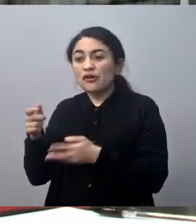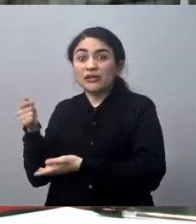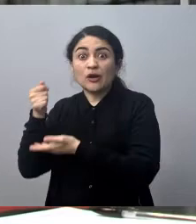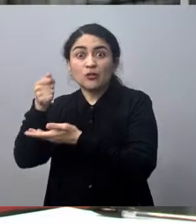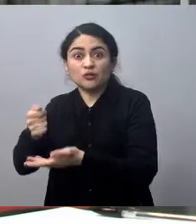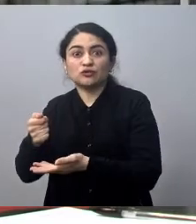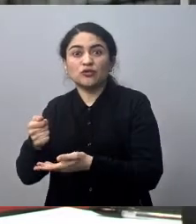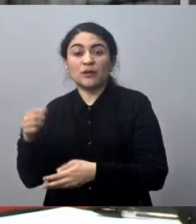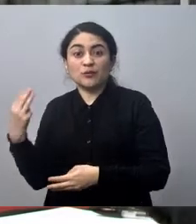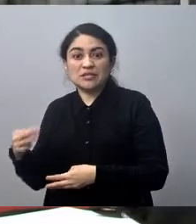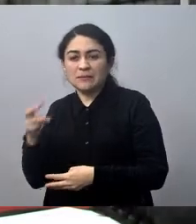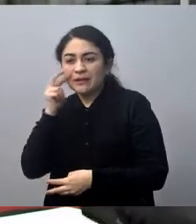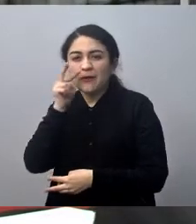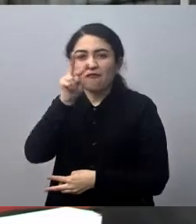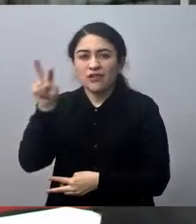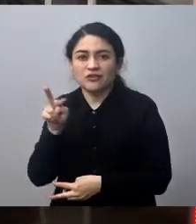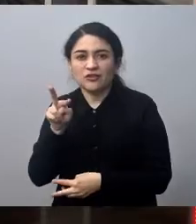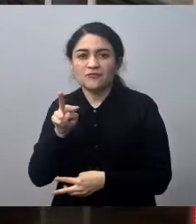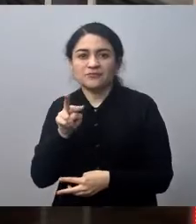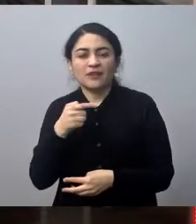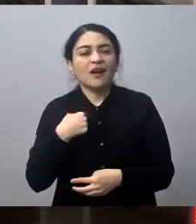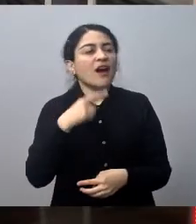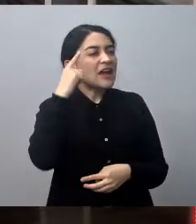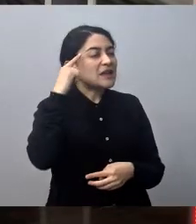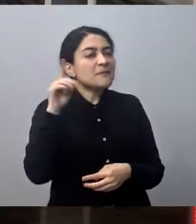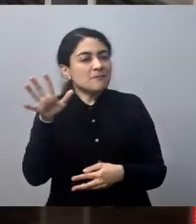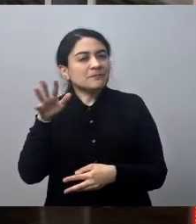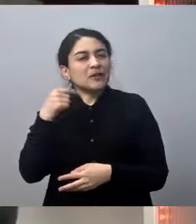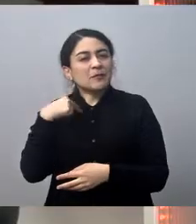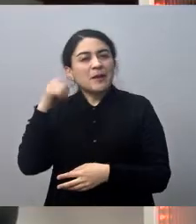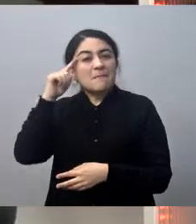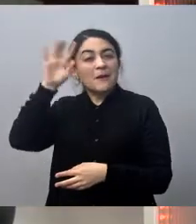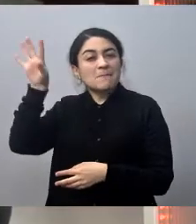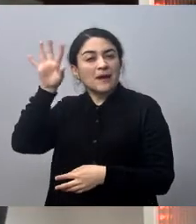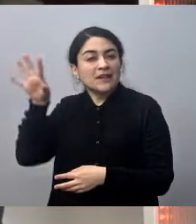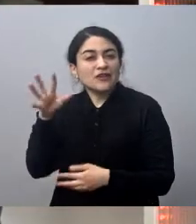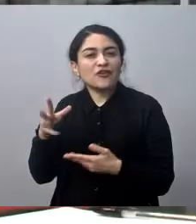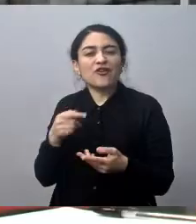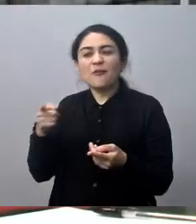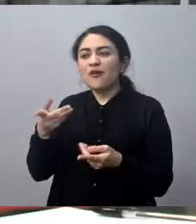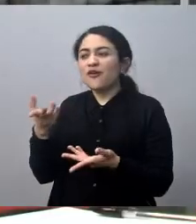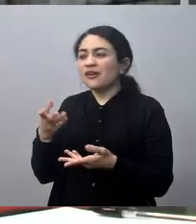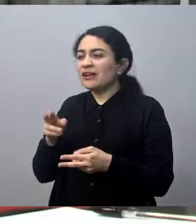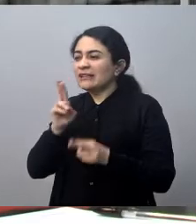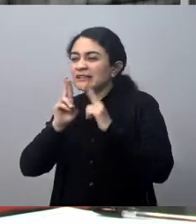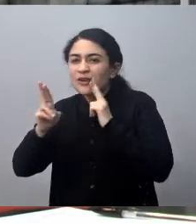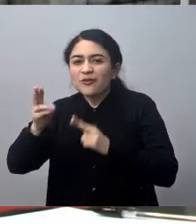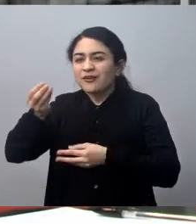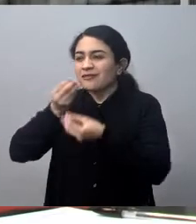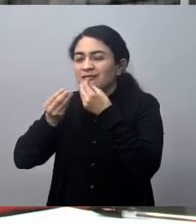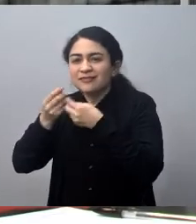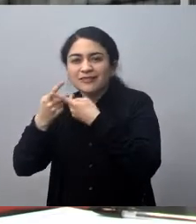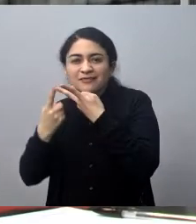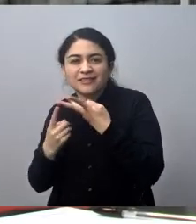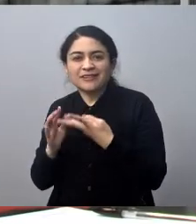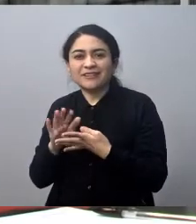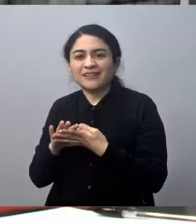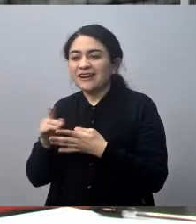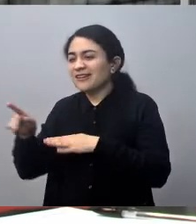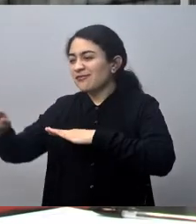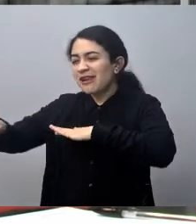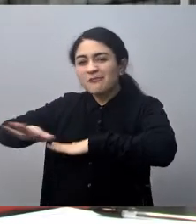el compromiso se imagina ese polo gastronómico que hay ahí junto a la playa, la verdad es que sería muy buenísimo. todos soñando, Bernardo,